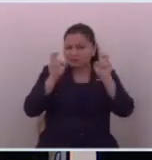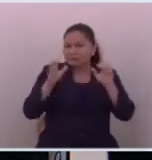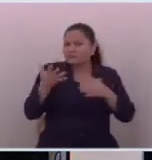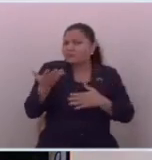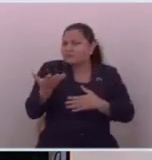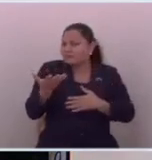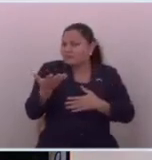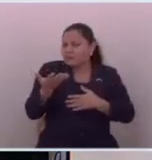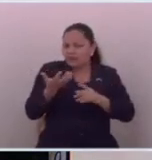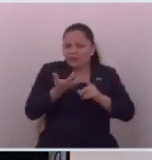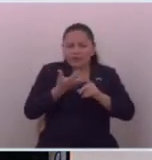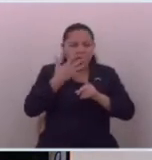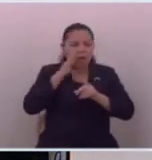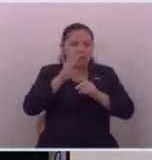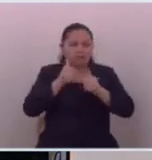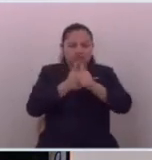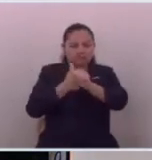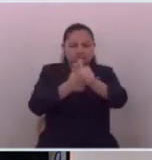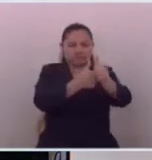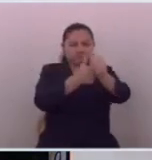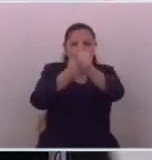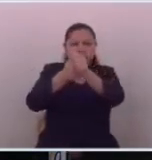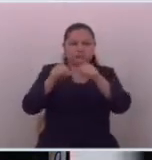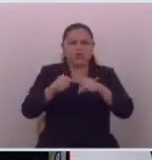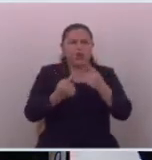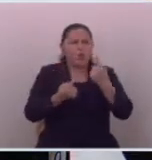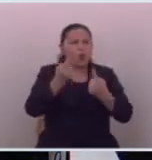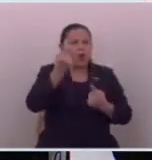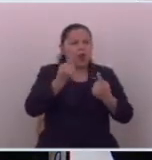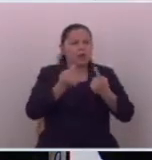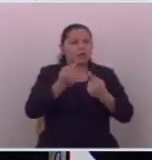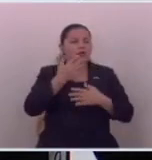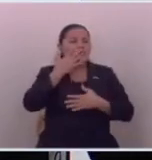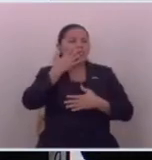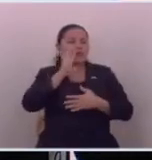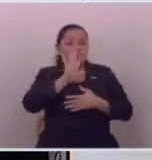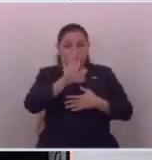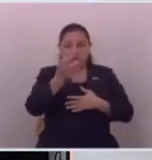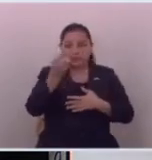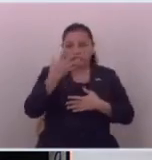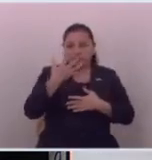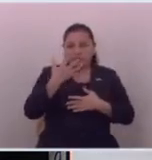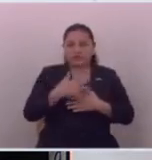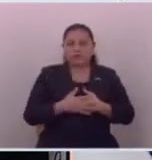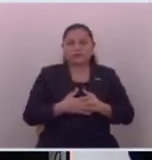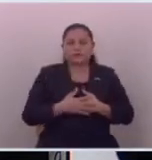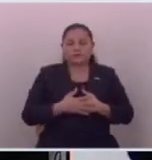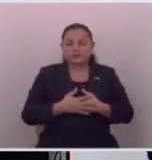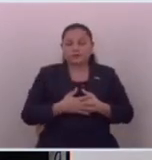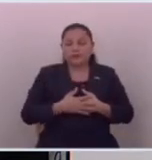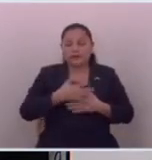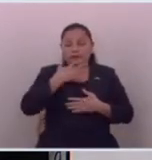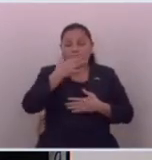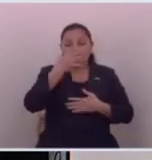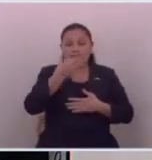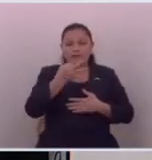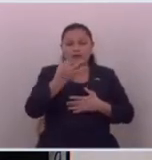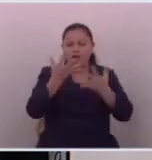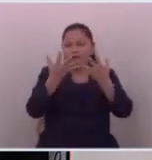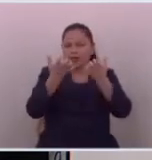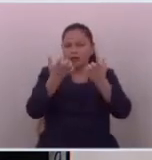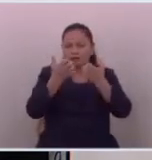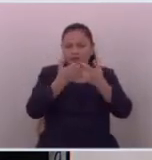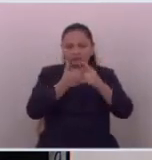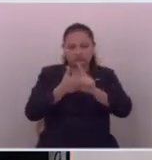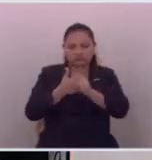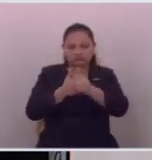¿cuál es la persecución que hay aquí? ahora una cosa es que ustedes tengan realmente el ánimo de ser